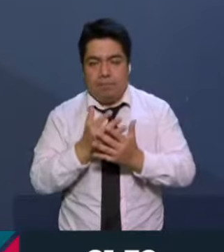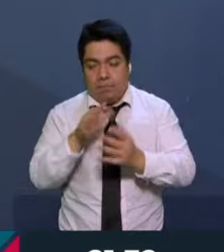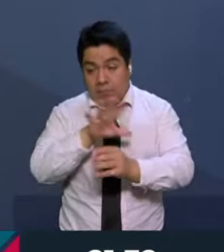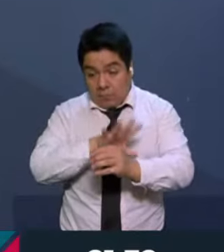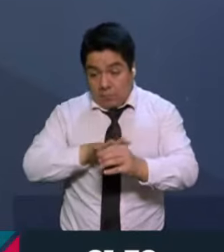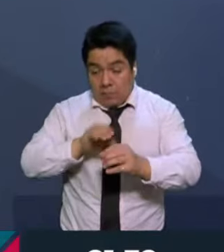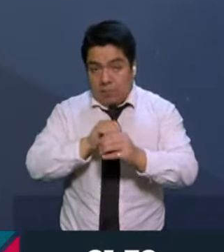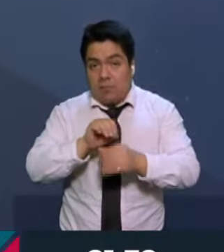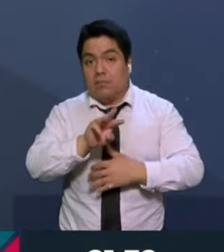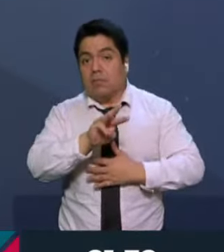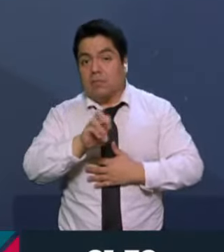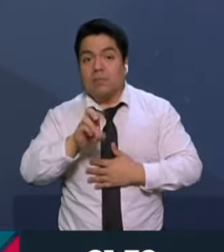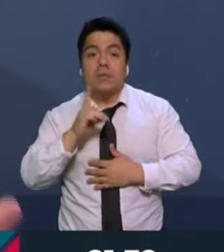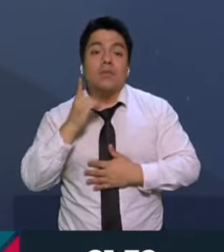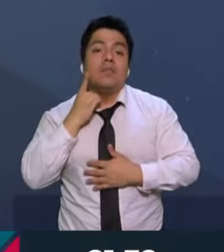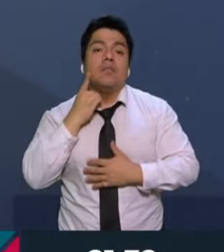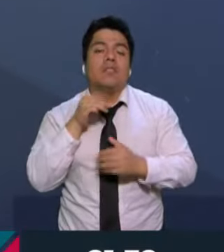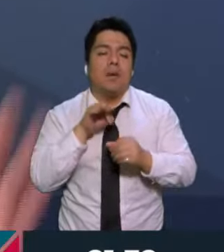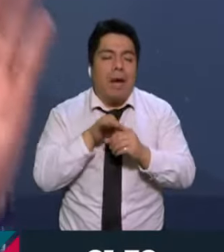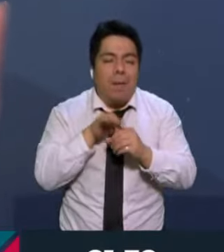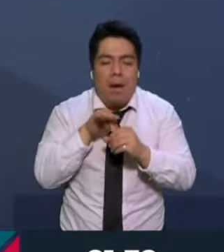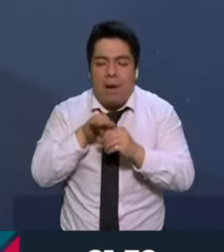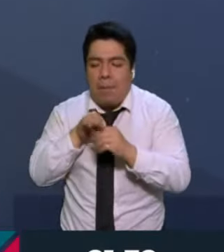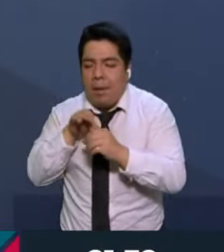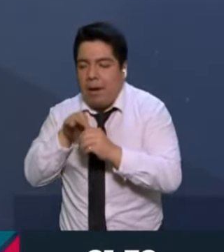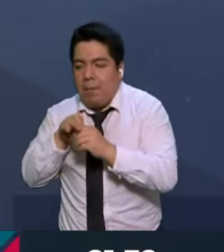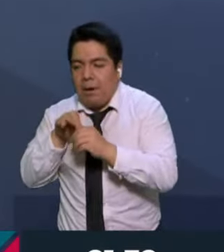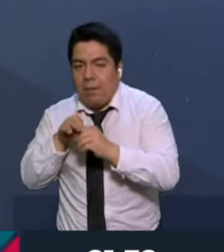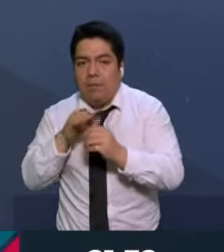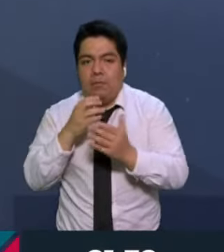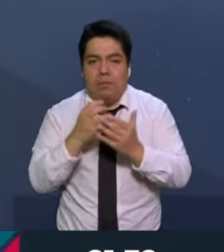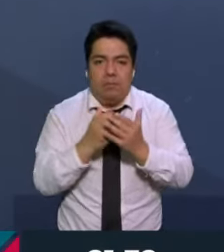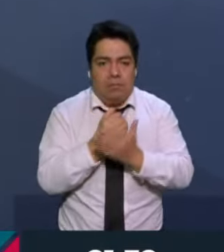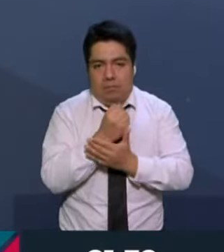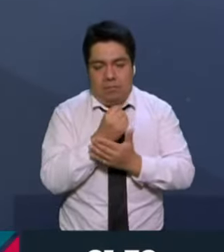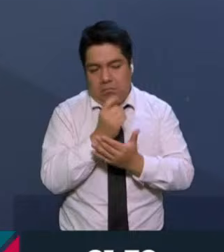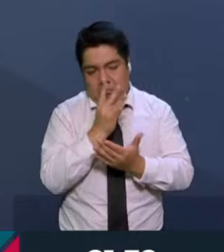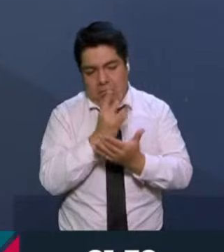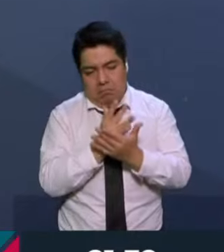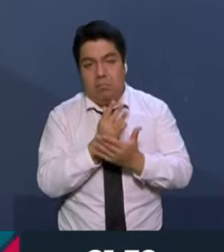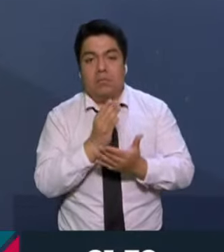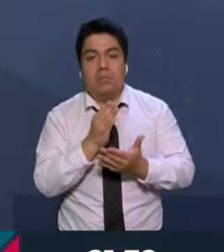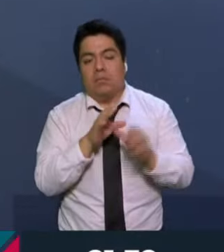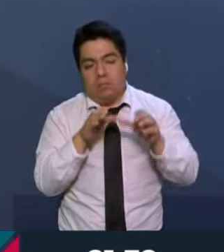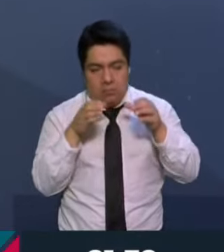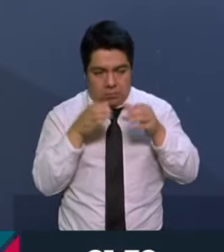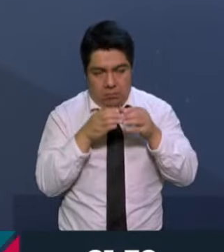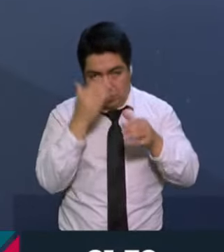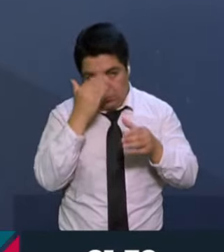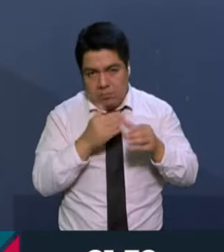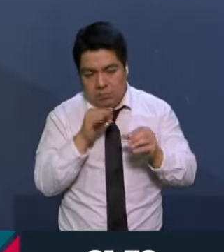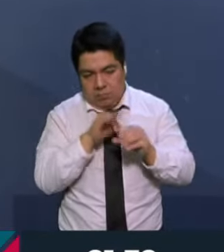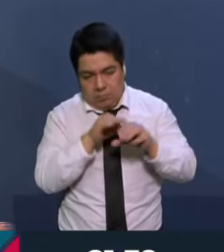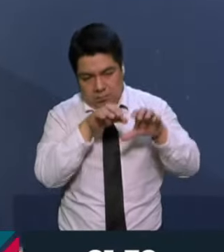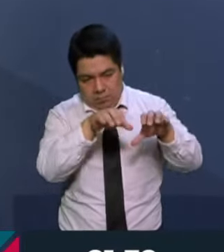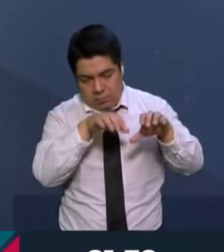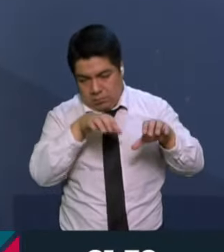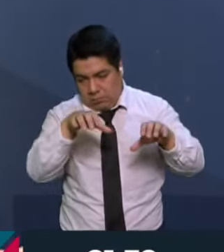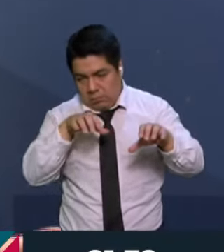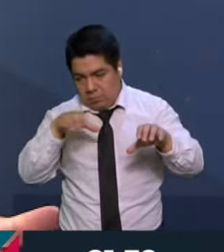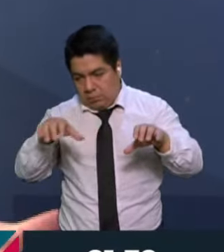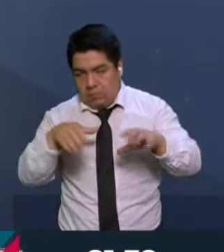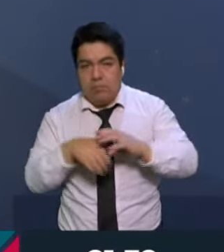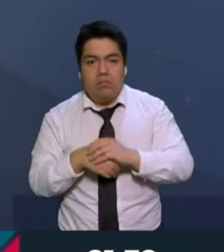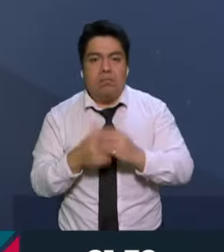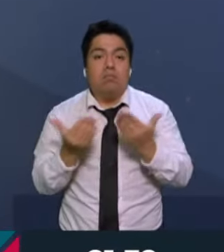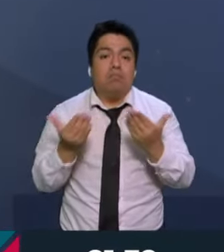diputaciones que son electas así. El ganador se lleva el único espacio para el Congreso que está disponible por distrito. Ahí se